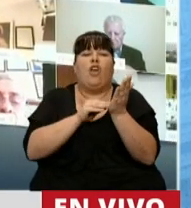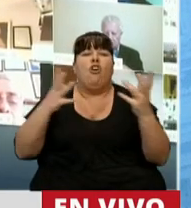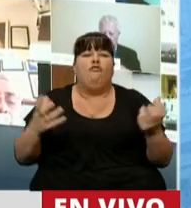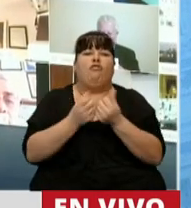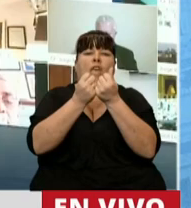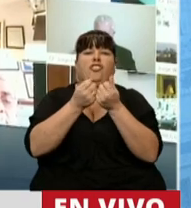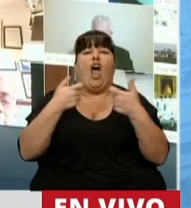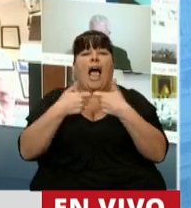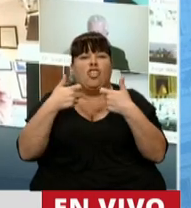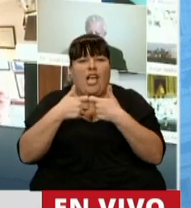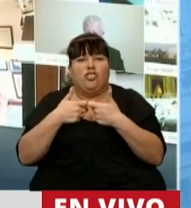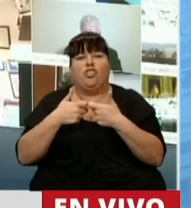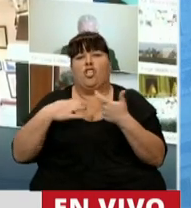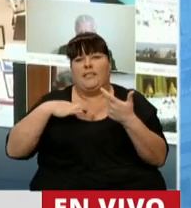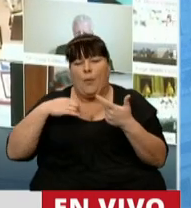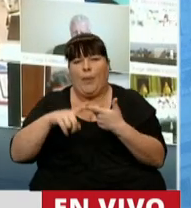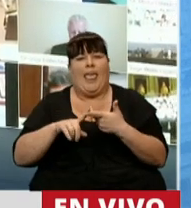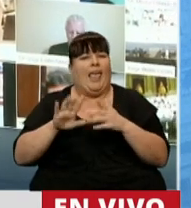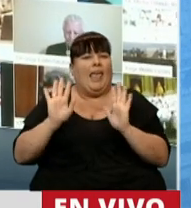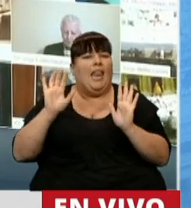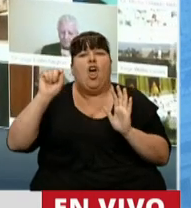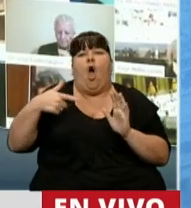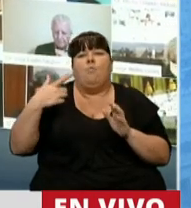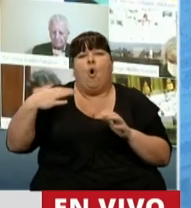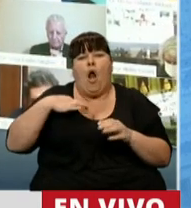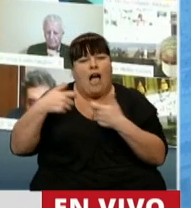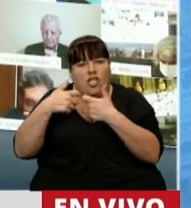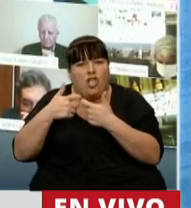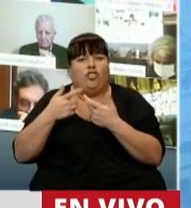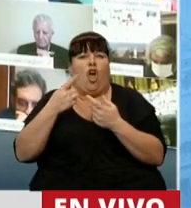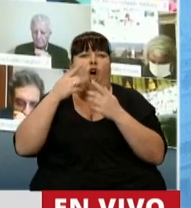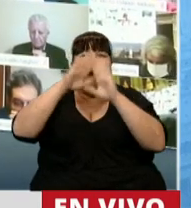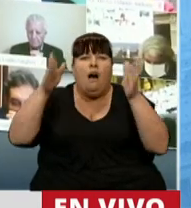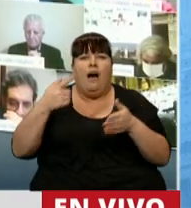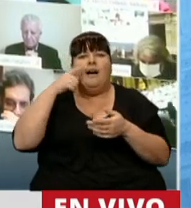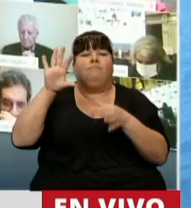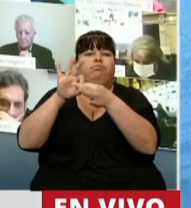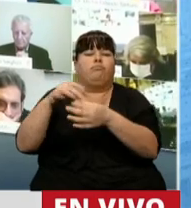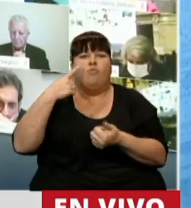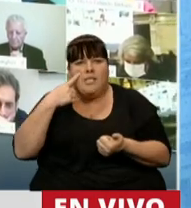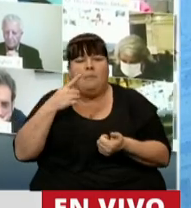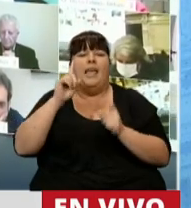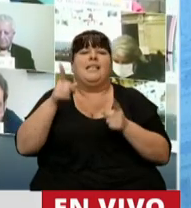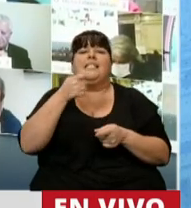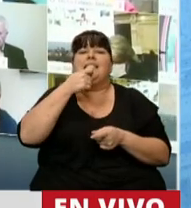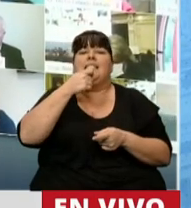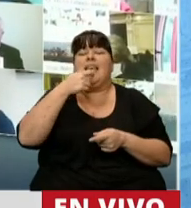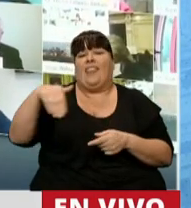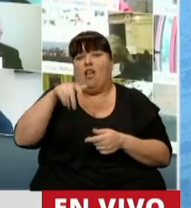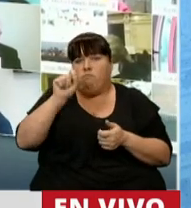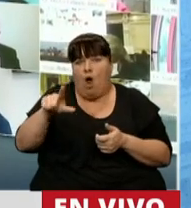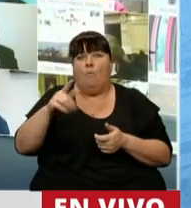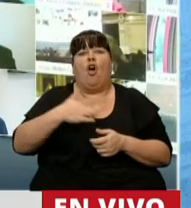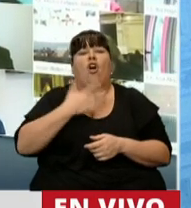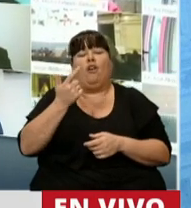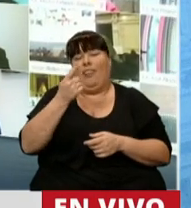fundaciones, asociaciones civiles, simples asociaciones y entidades con reconocimiento municipal y que con domicilio propio y